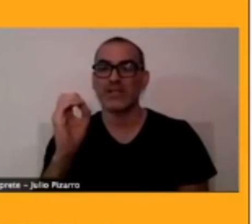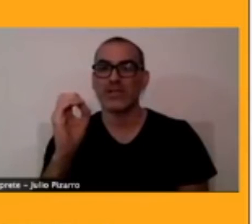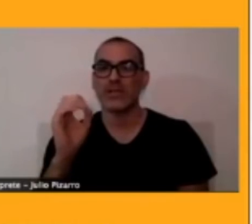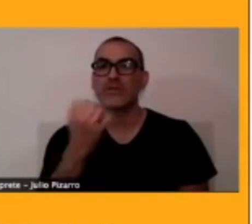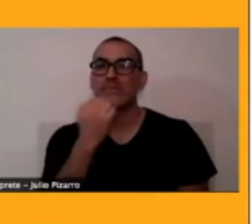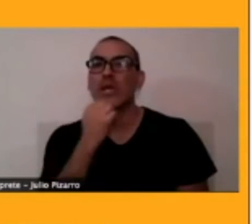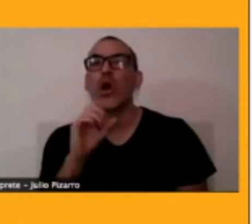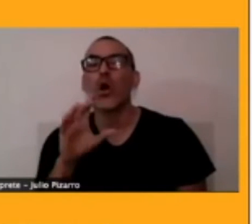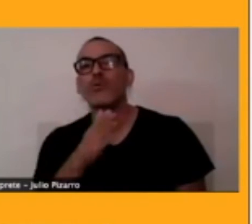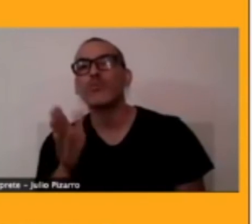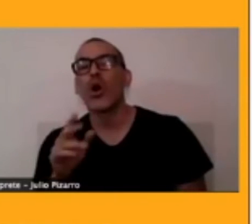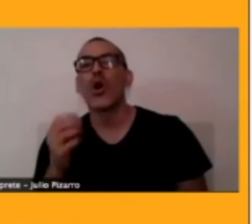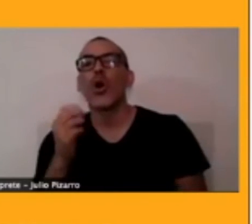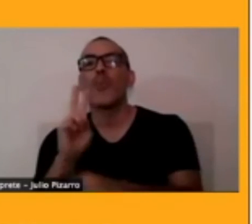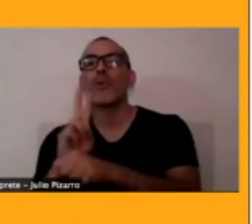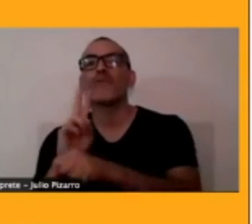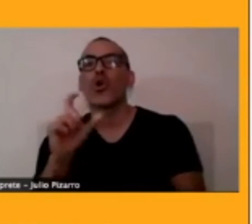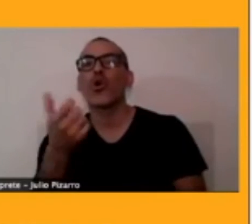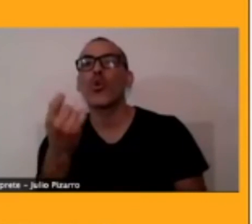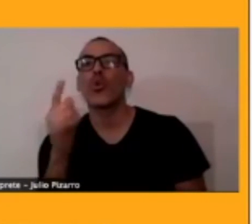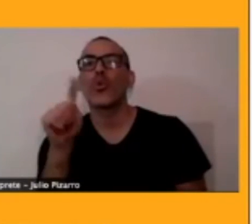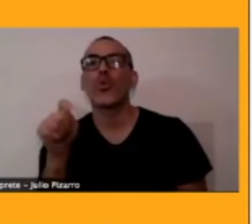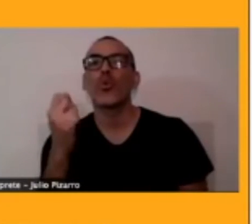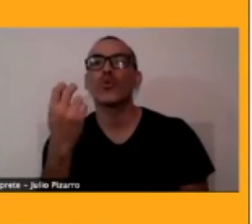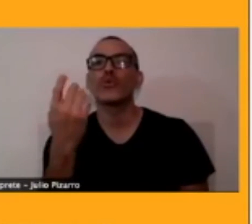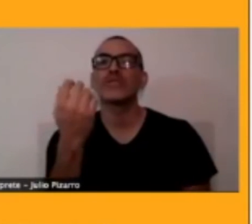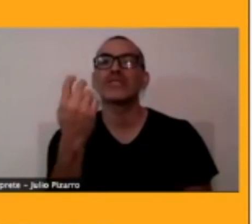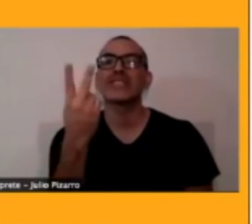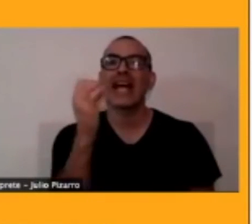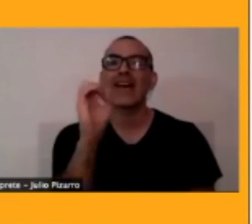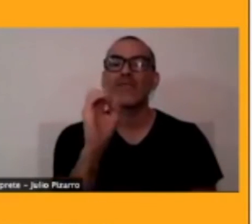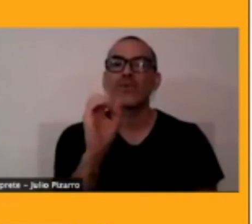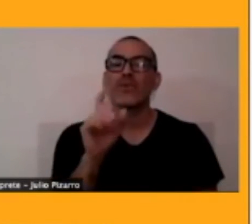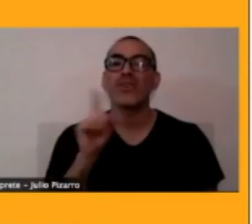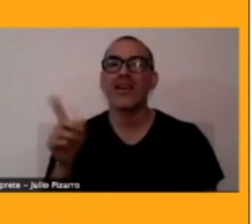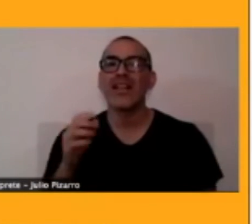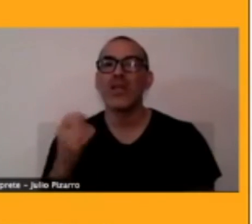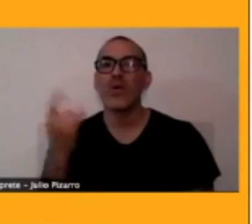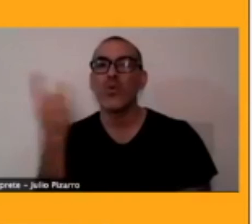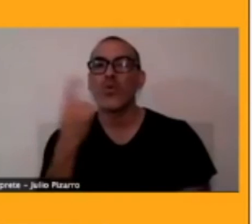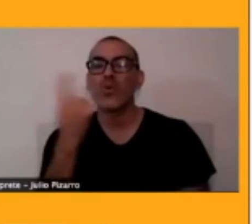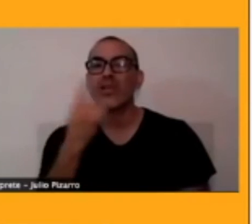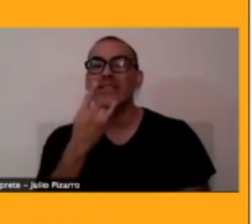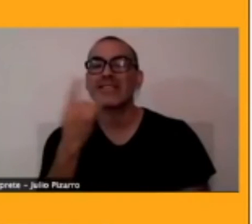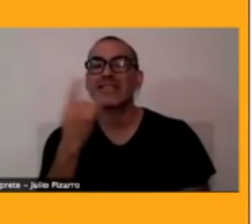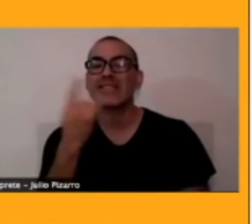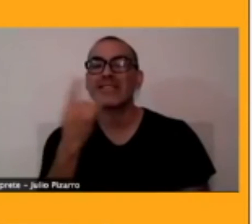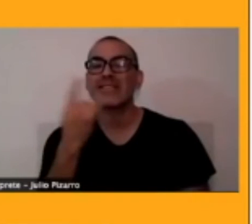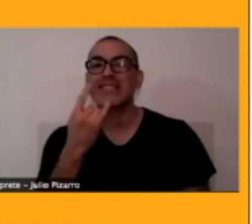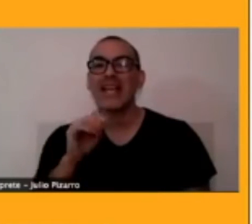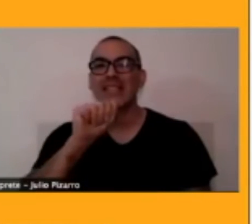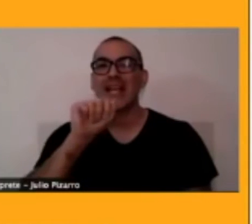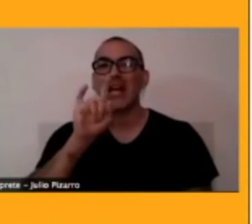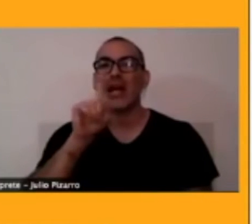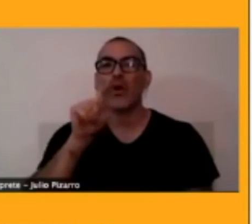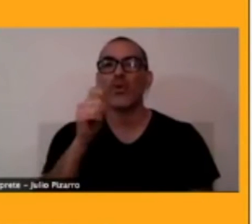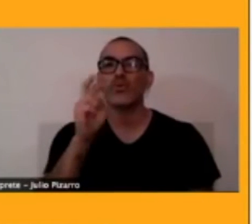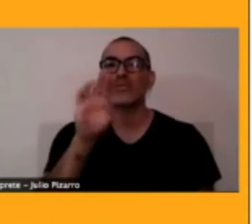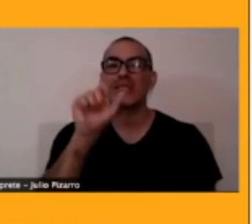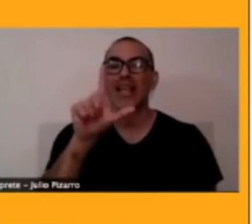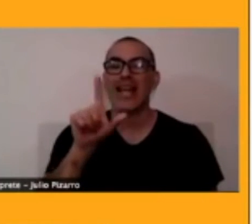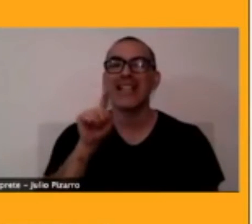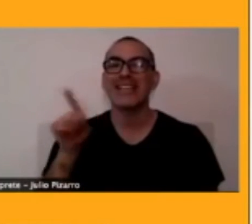Universidad Austral de Valdivia, él también recopiló un talatur. El talatur, que ya hablé por Greta Mosch, es un canto